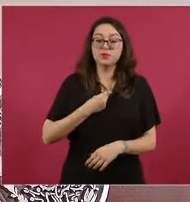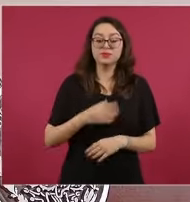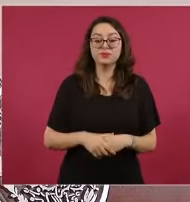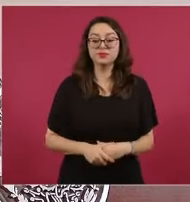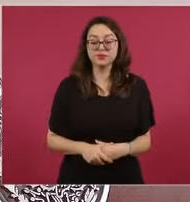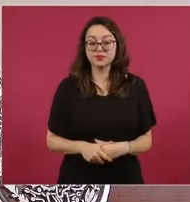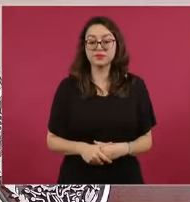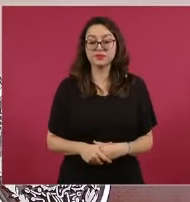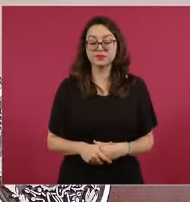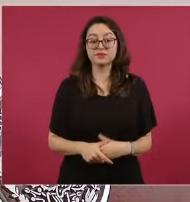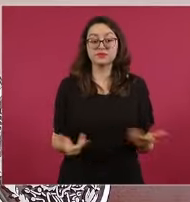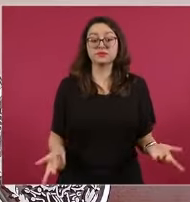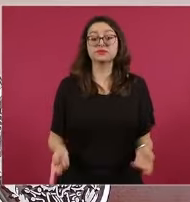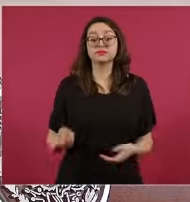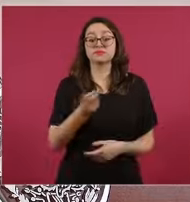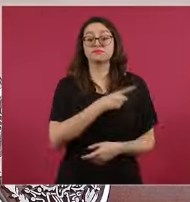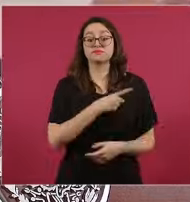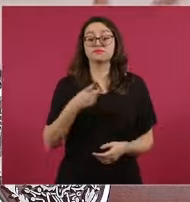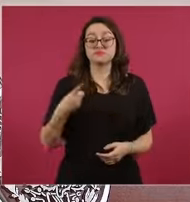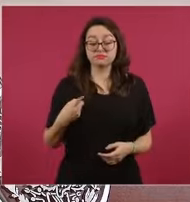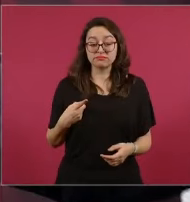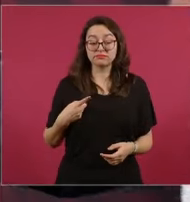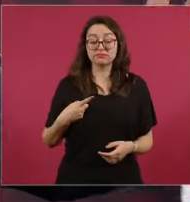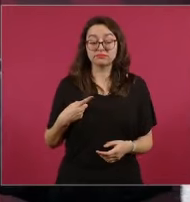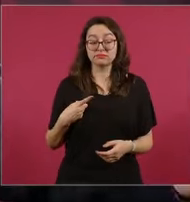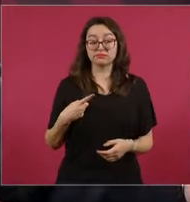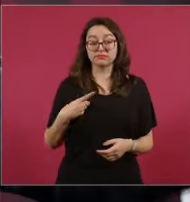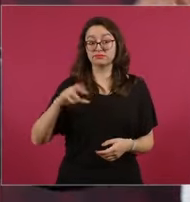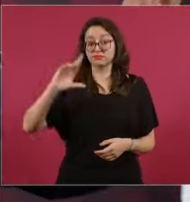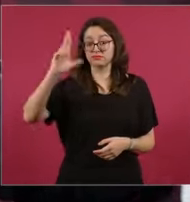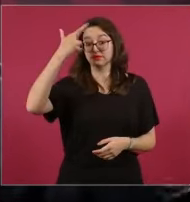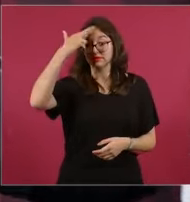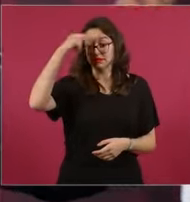acuérdense que es la única forma que tenemos nosotros de defendernos